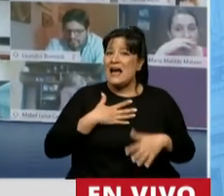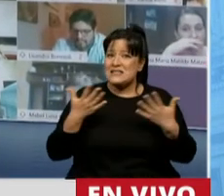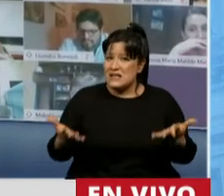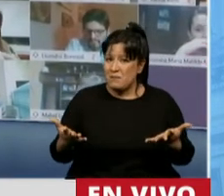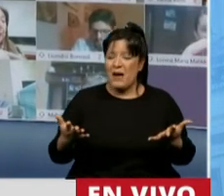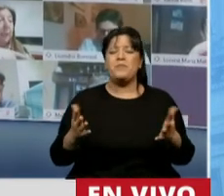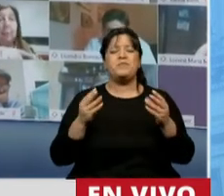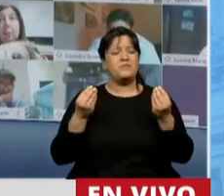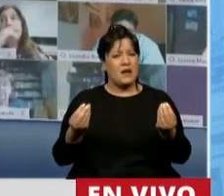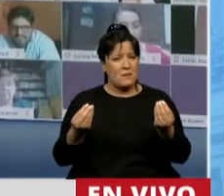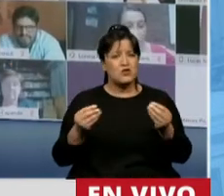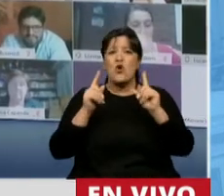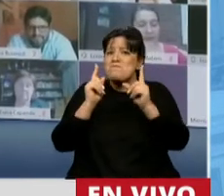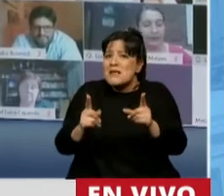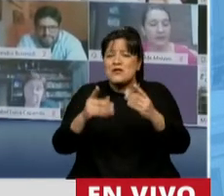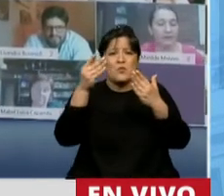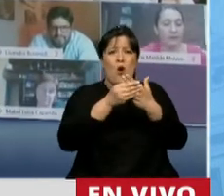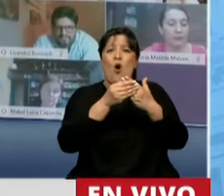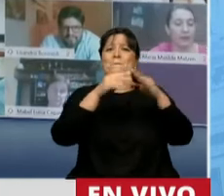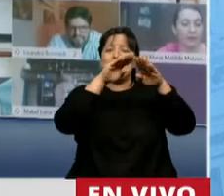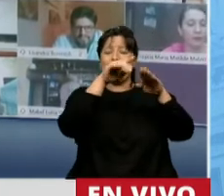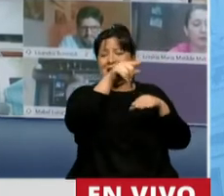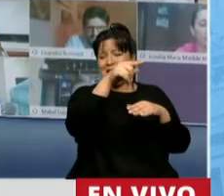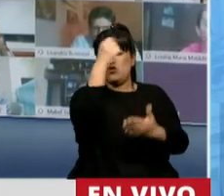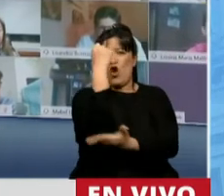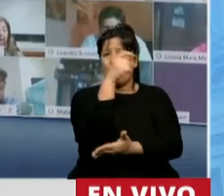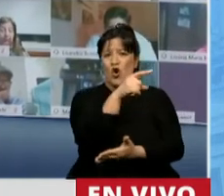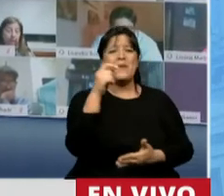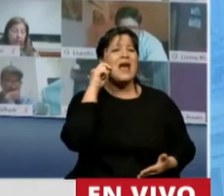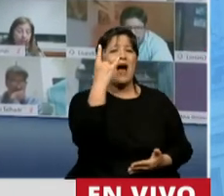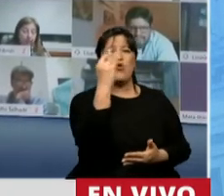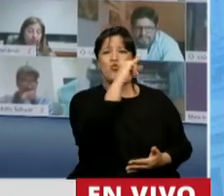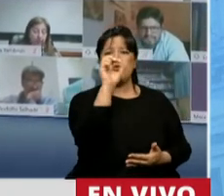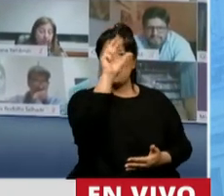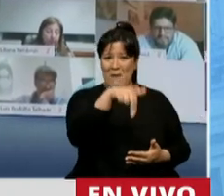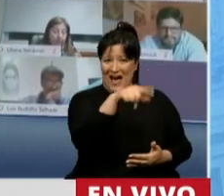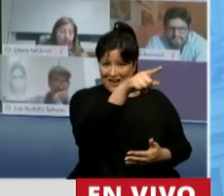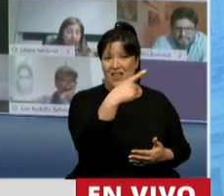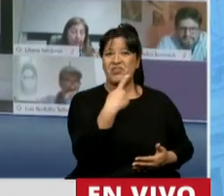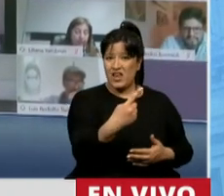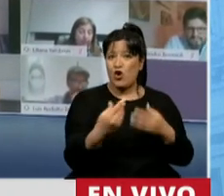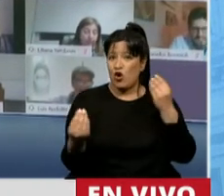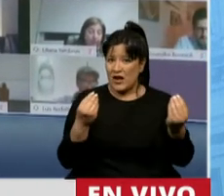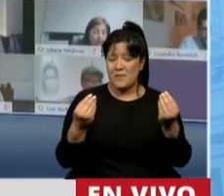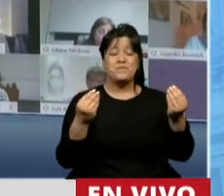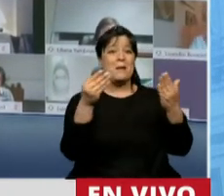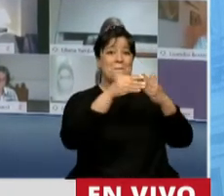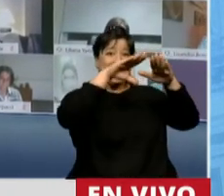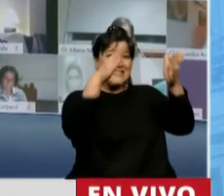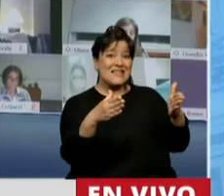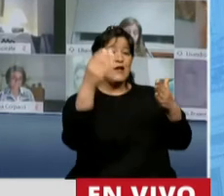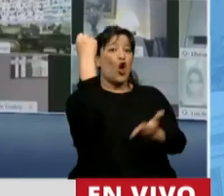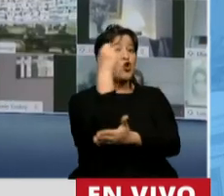parafraseando un poco al propio Ministro de Economía de la Nación, Martín Guzmán, desde el Ministerio de Economía a los